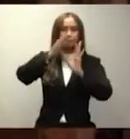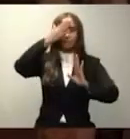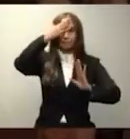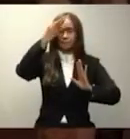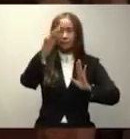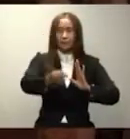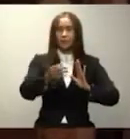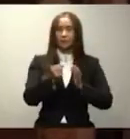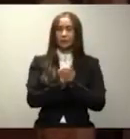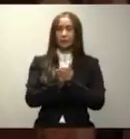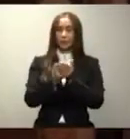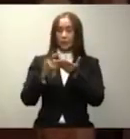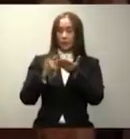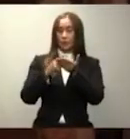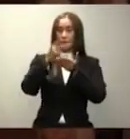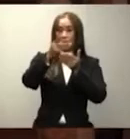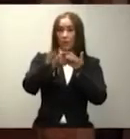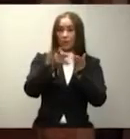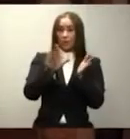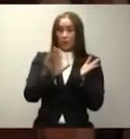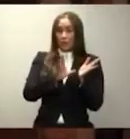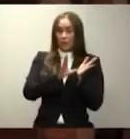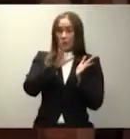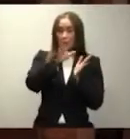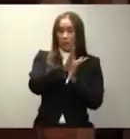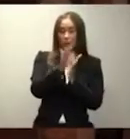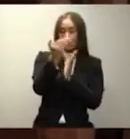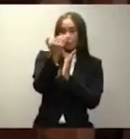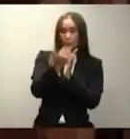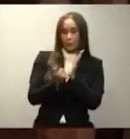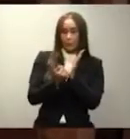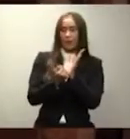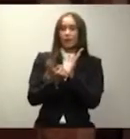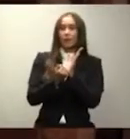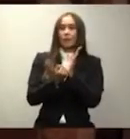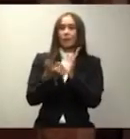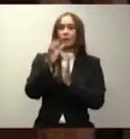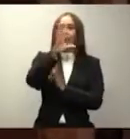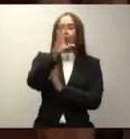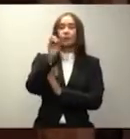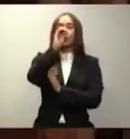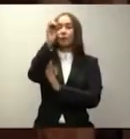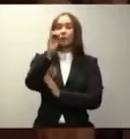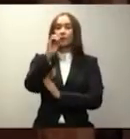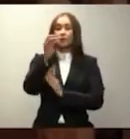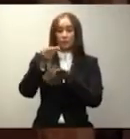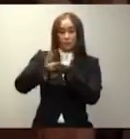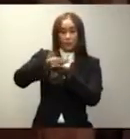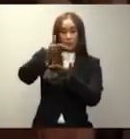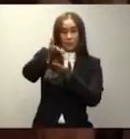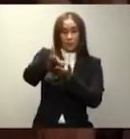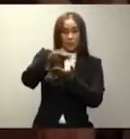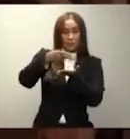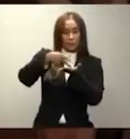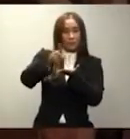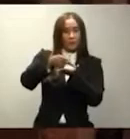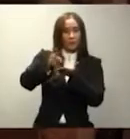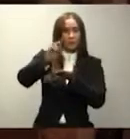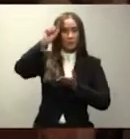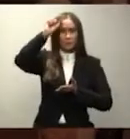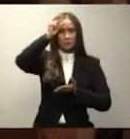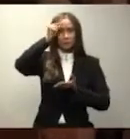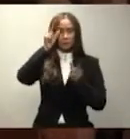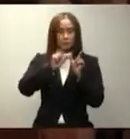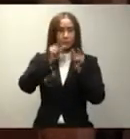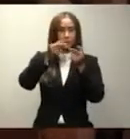al Congreso una rebaja del 50% en la asignación que se da a los partidos políticos. El próximo año no es electoral